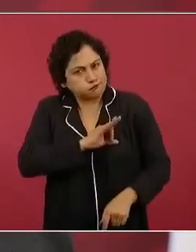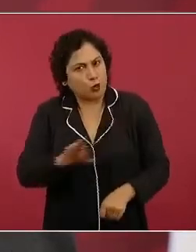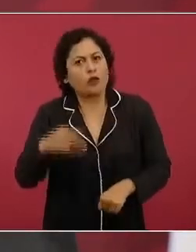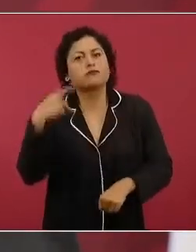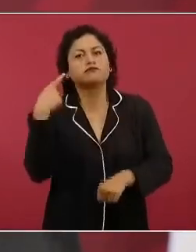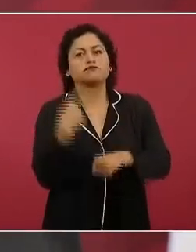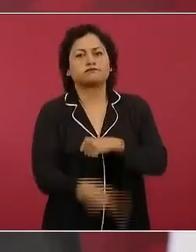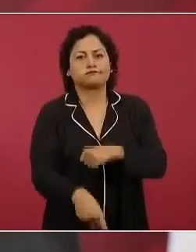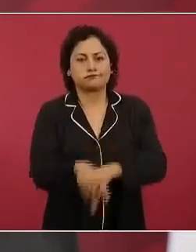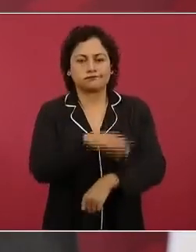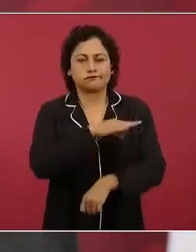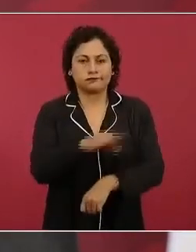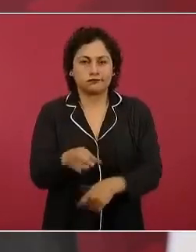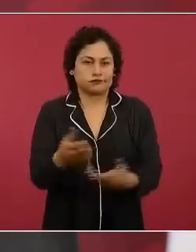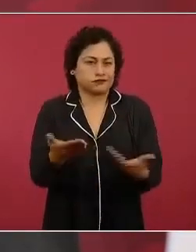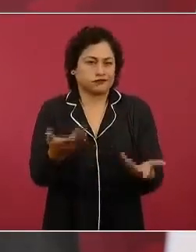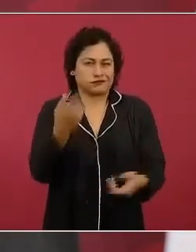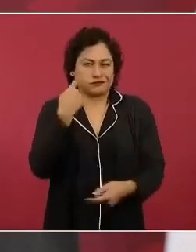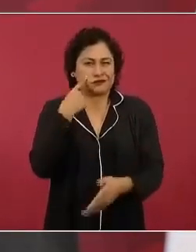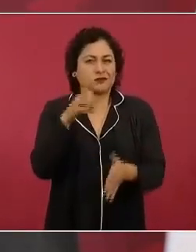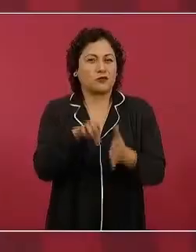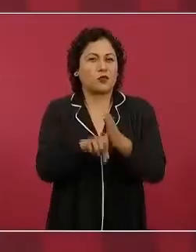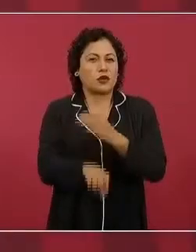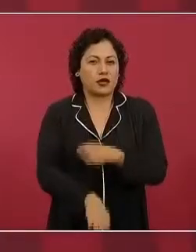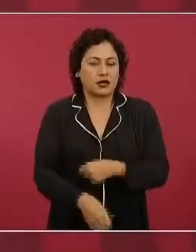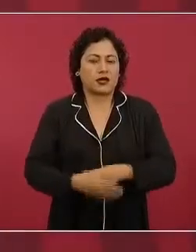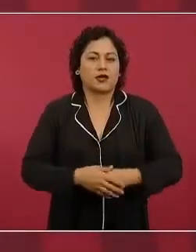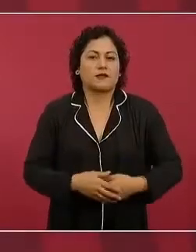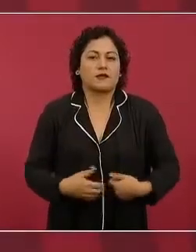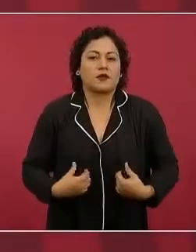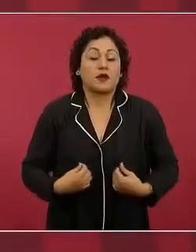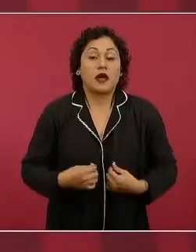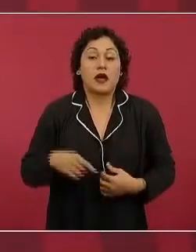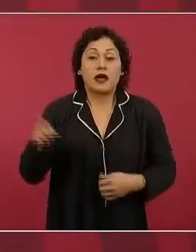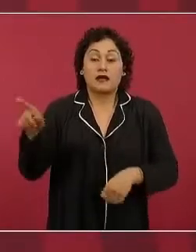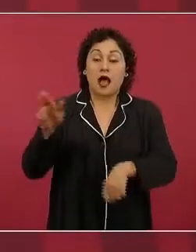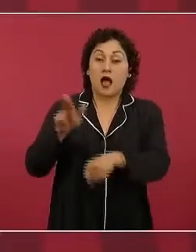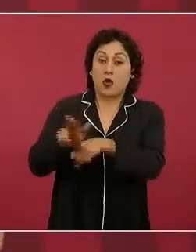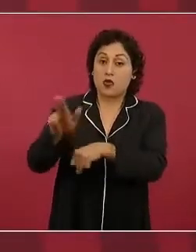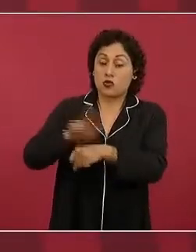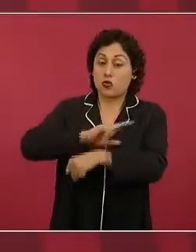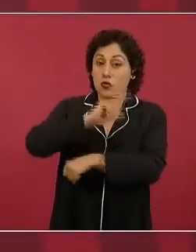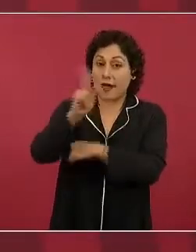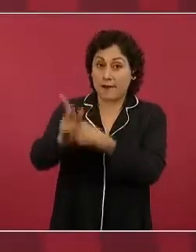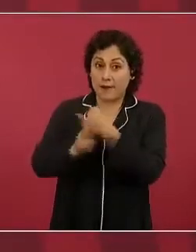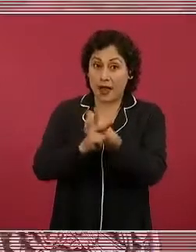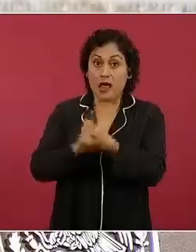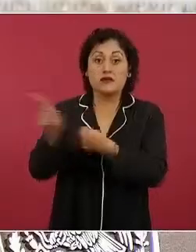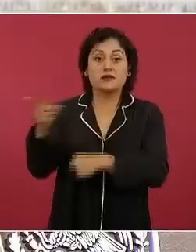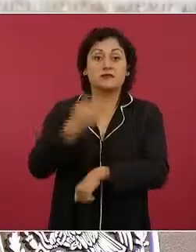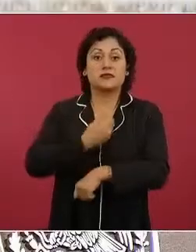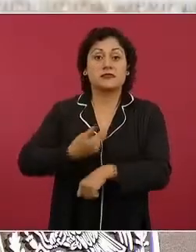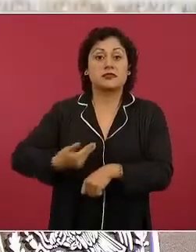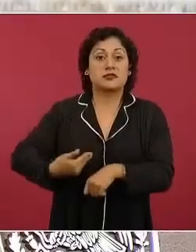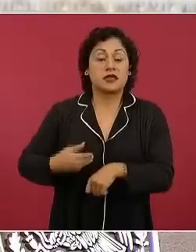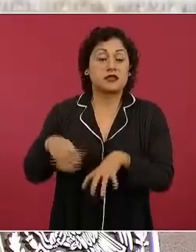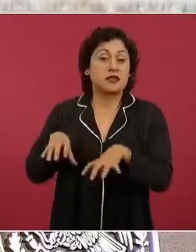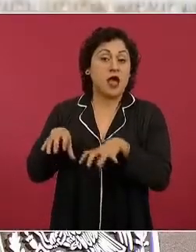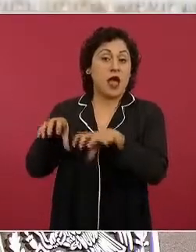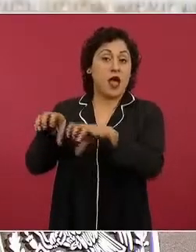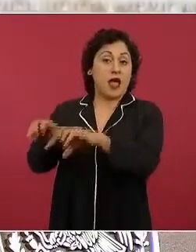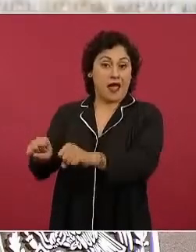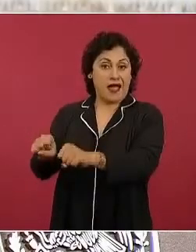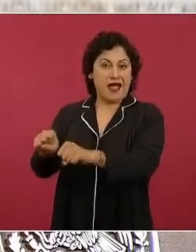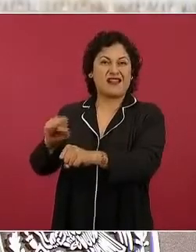Lo que hicieron con el presidente de Honduras, que lo encadenan, esas cosas no